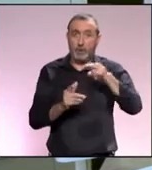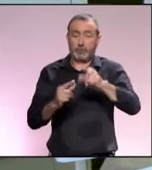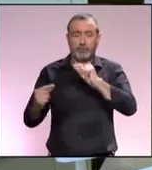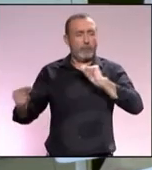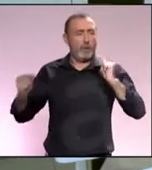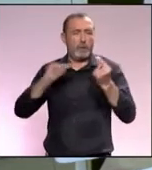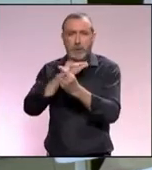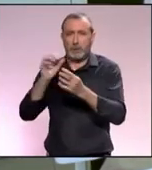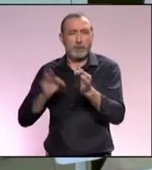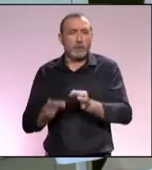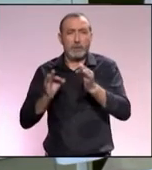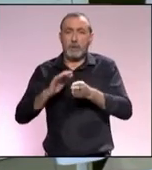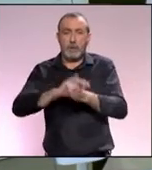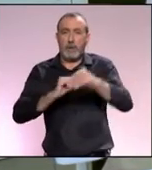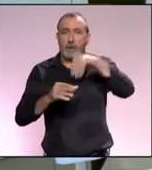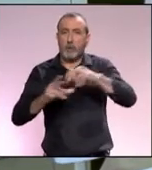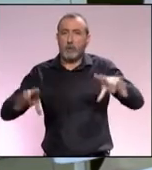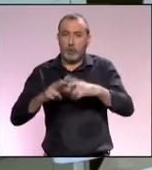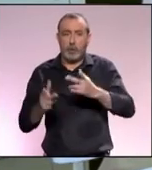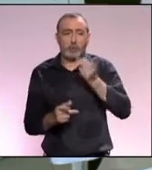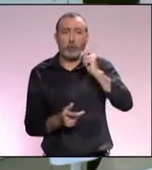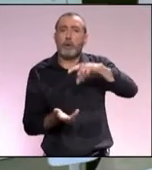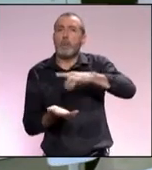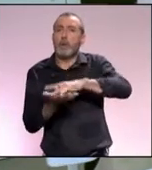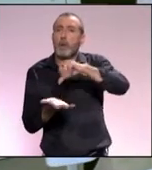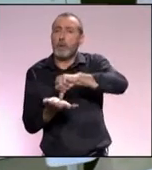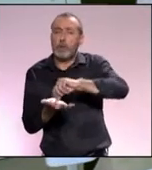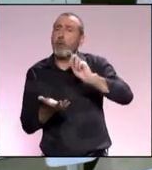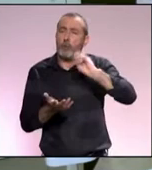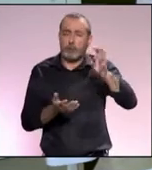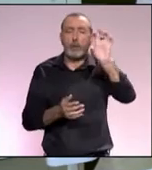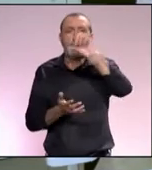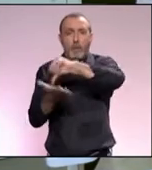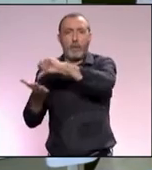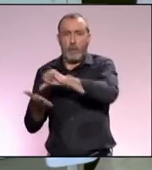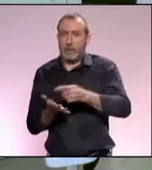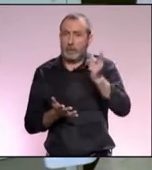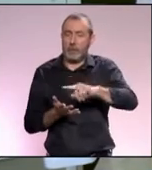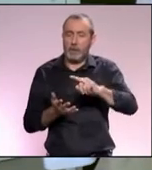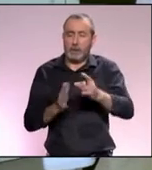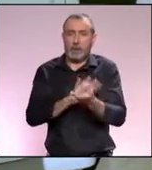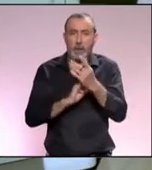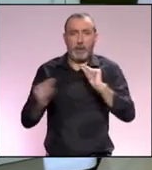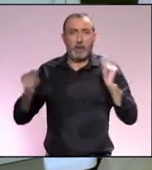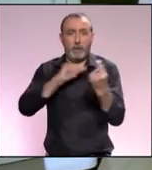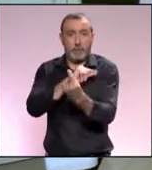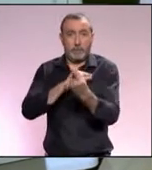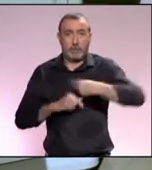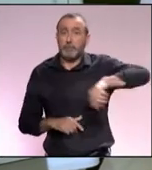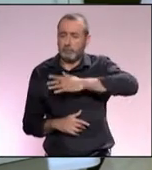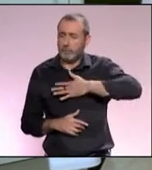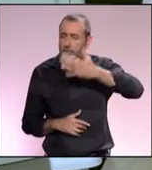permanente en la sociedad, no solo en nuestra ciudad, sino en muchas otras ciudades. Nosotros creemos, sin duda,